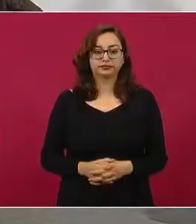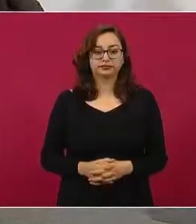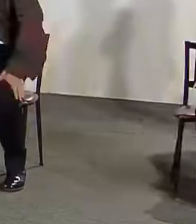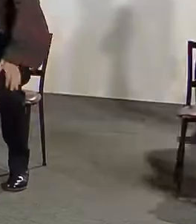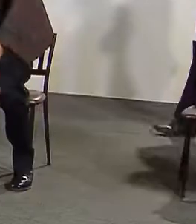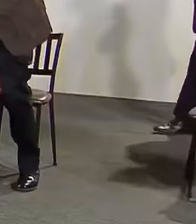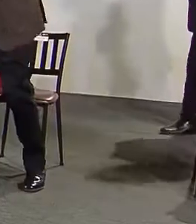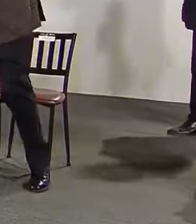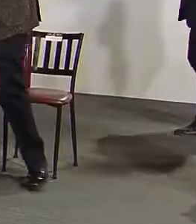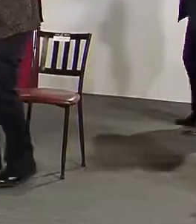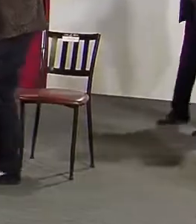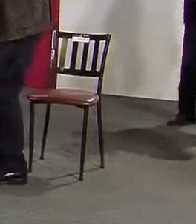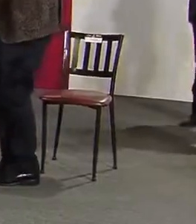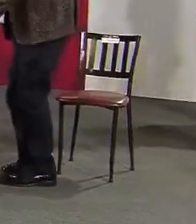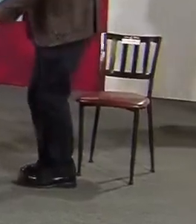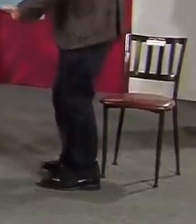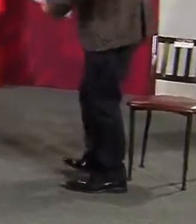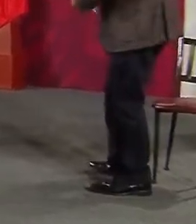Muchas gracias.